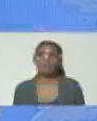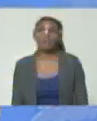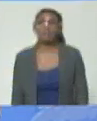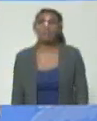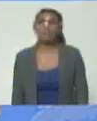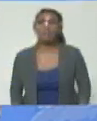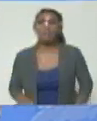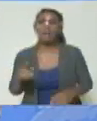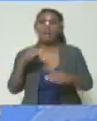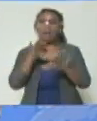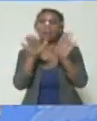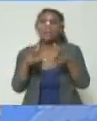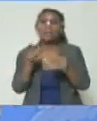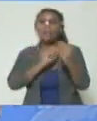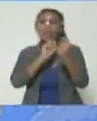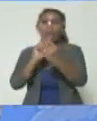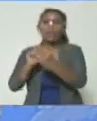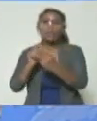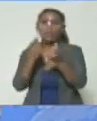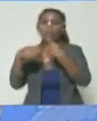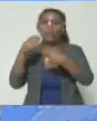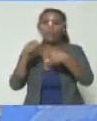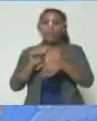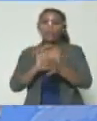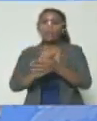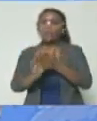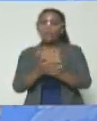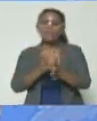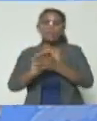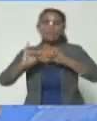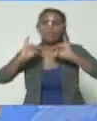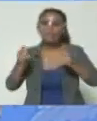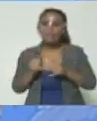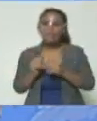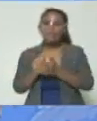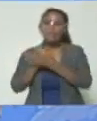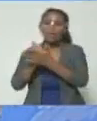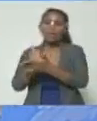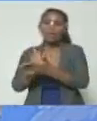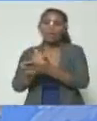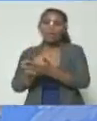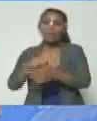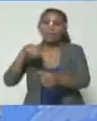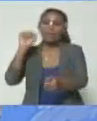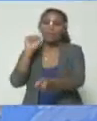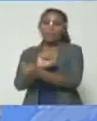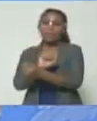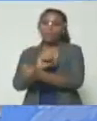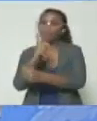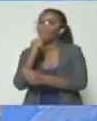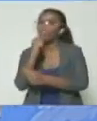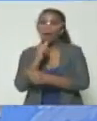se cansaron de indultarlo. La próxima vez que lo capturemos, olvídese de indulto.